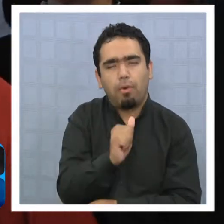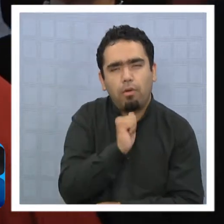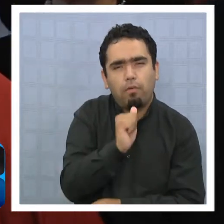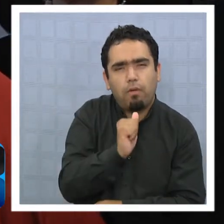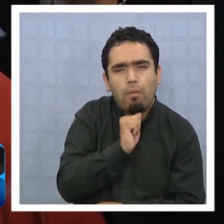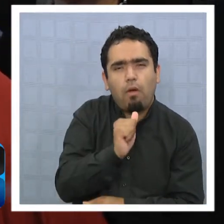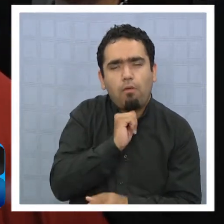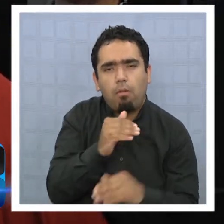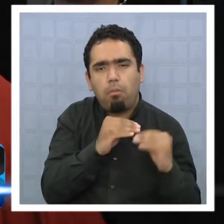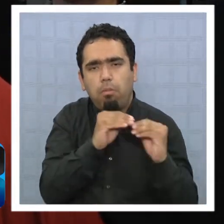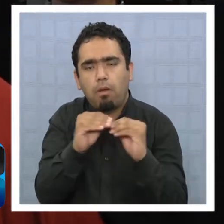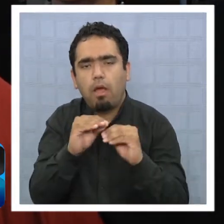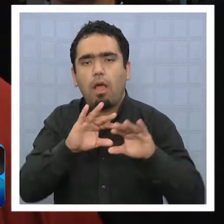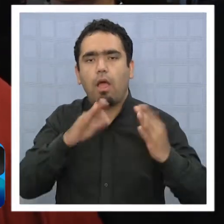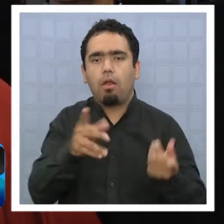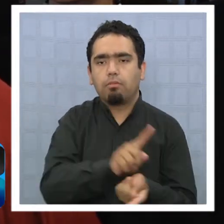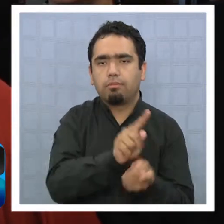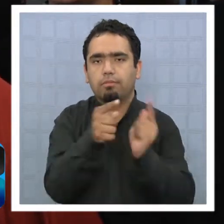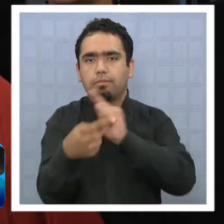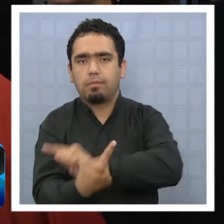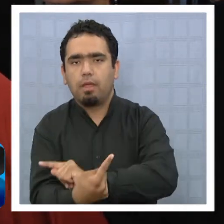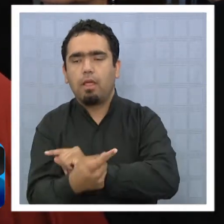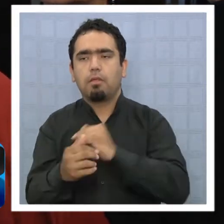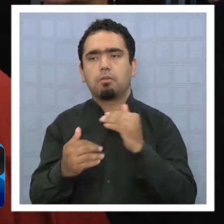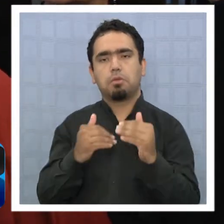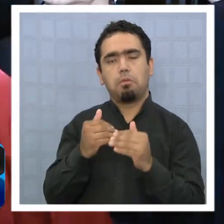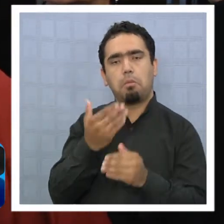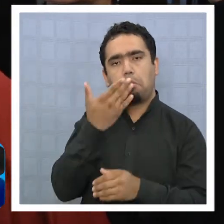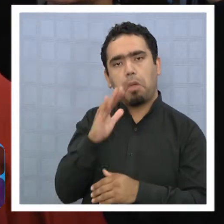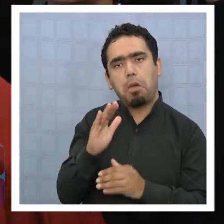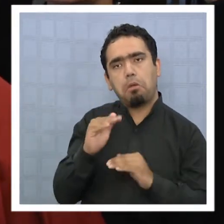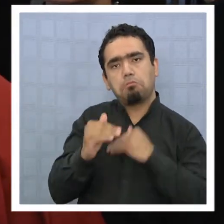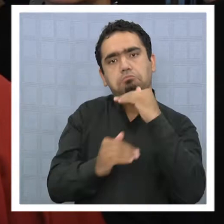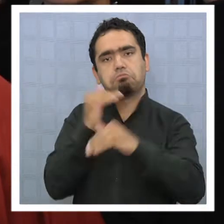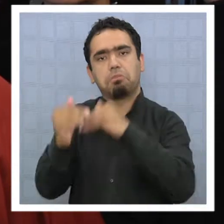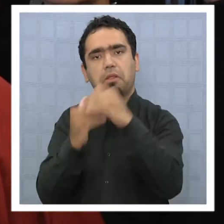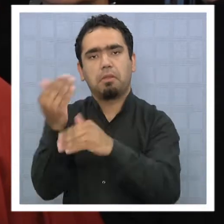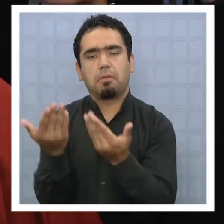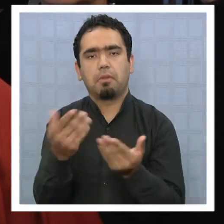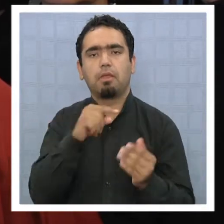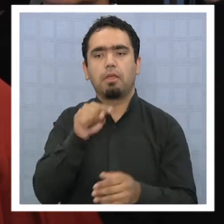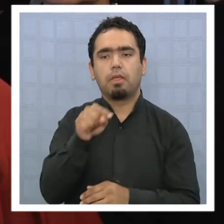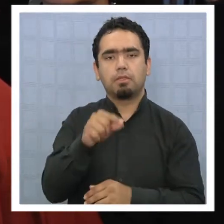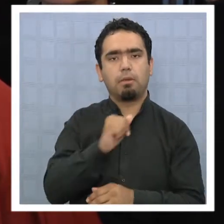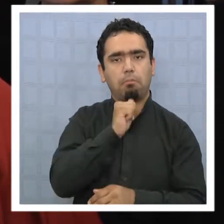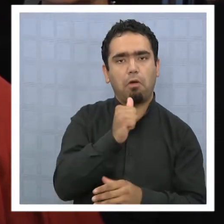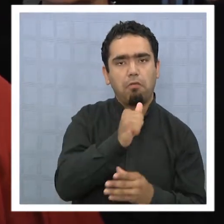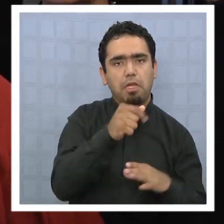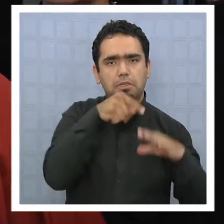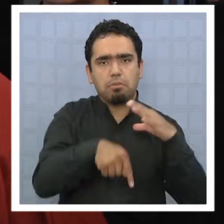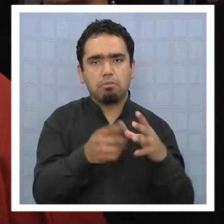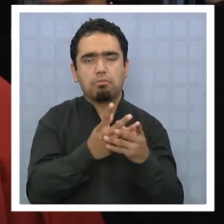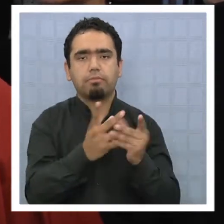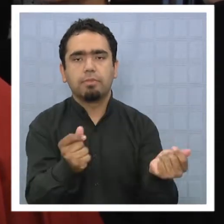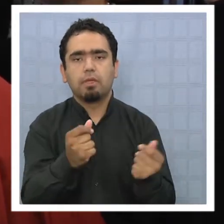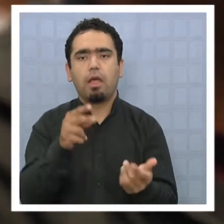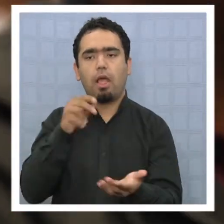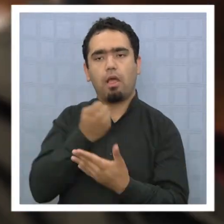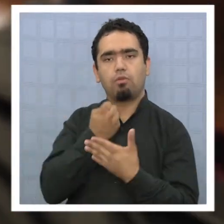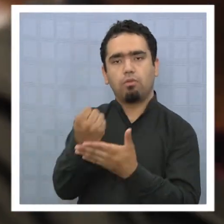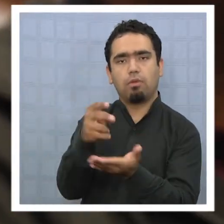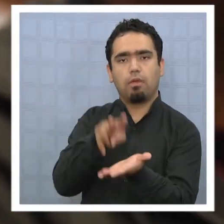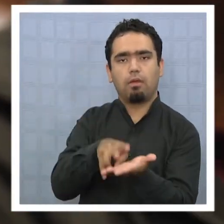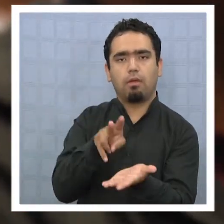pobreza para incluirlos en el círculo virtuoso del emprendimiento. Así se supera la extrema pobreza si los ayudamos de verdad.